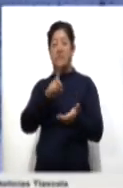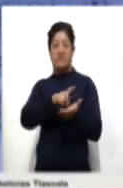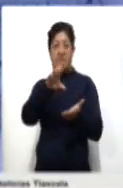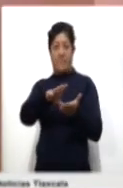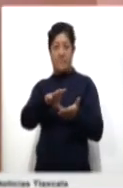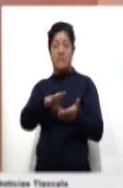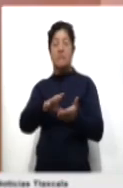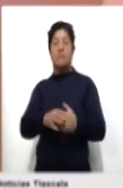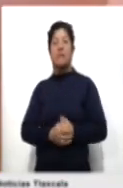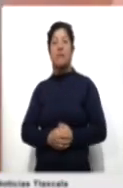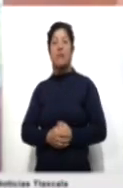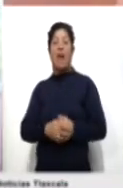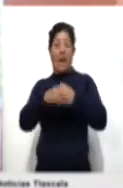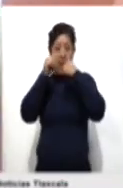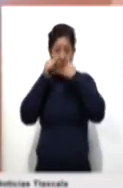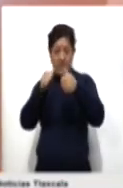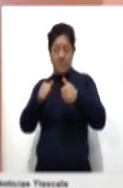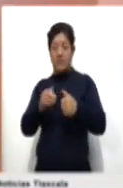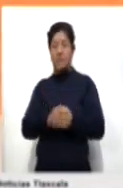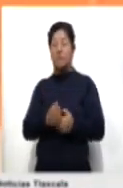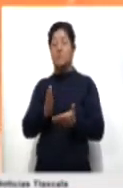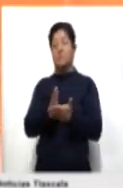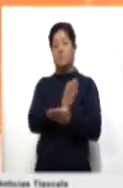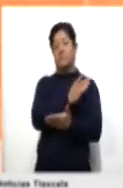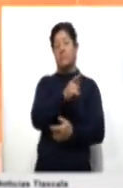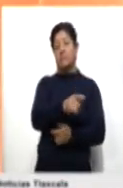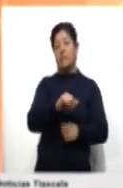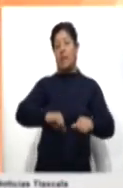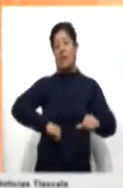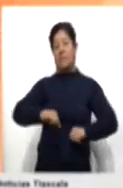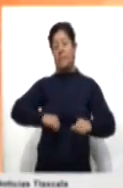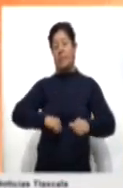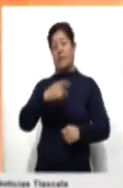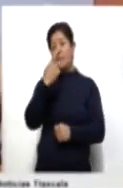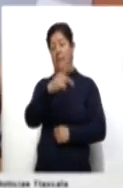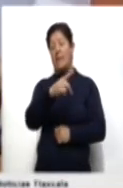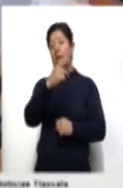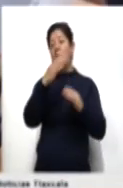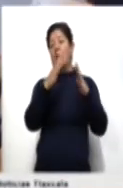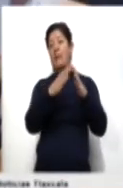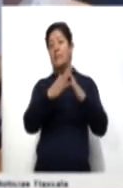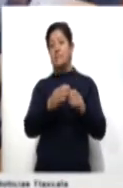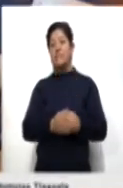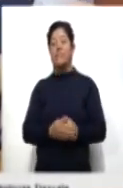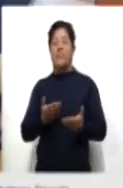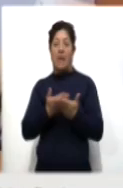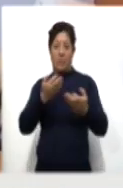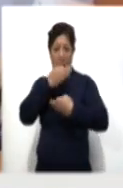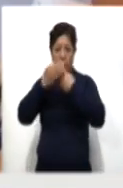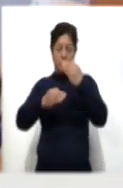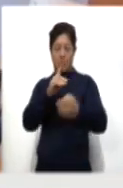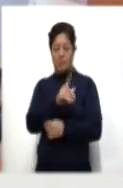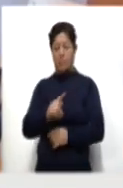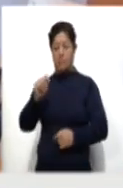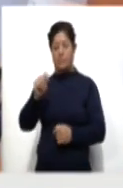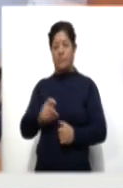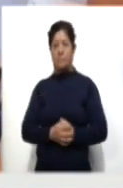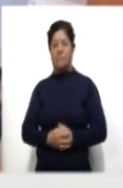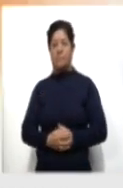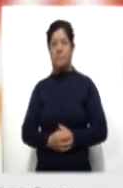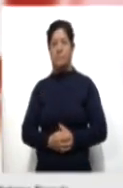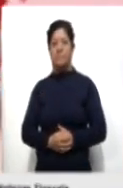salud o física serán atendidos con la asignación de actividades para desarrollar en casa. Para Ahora Noticias, Lorena Temolcín.